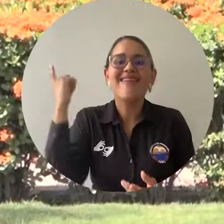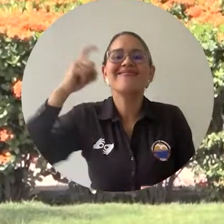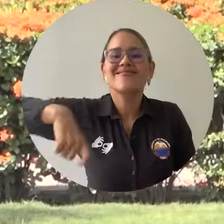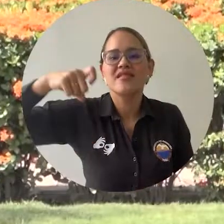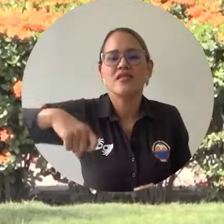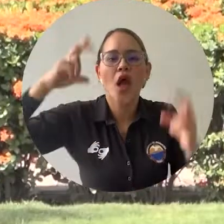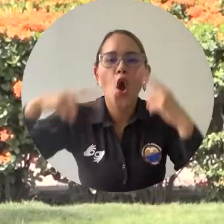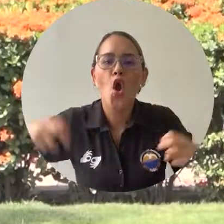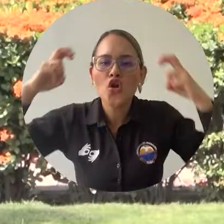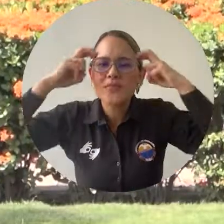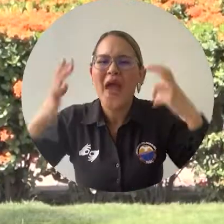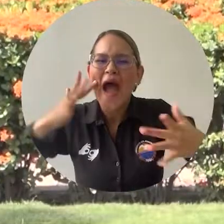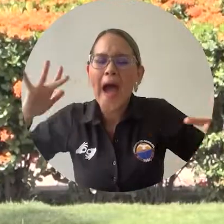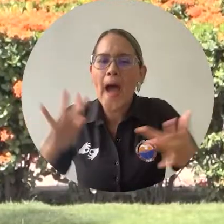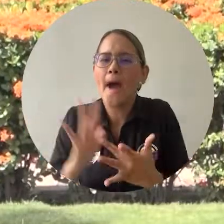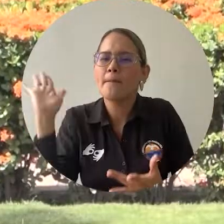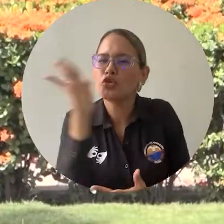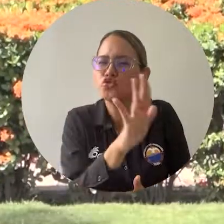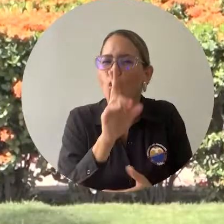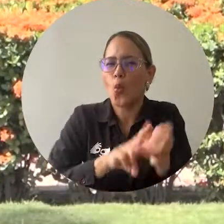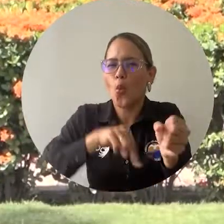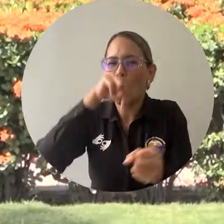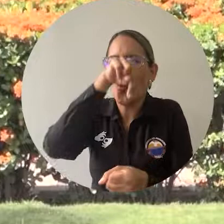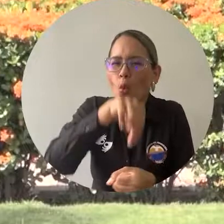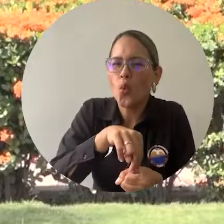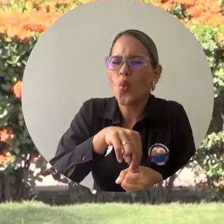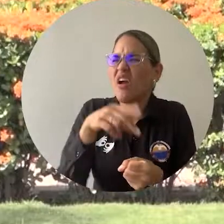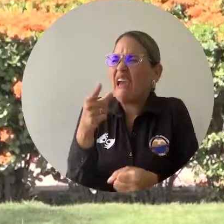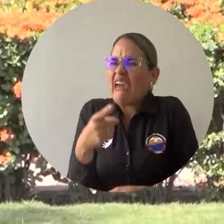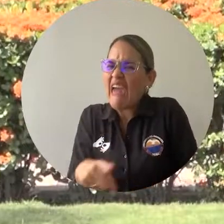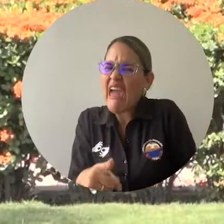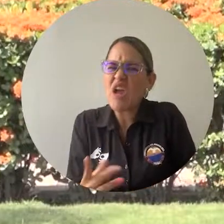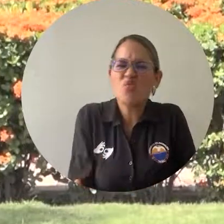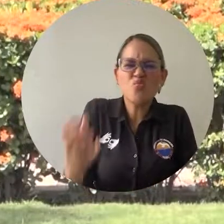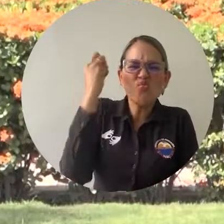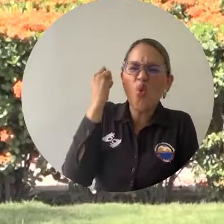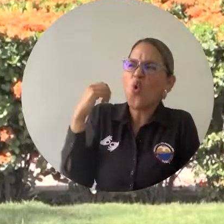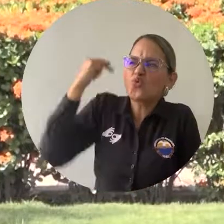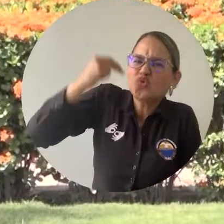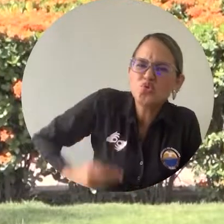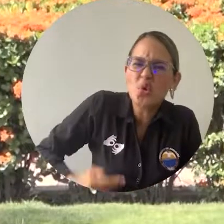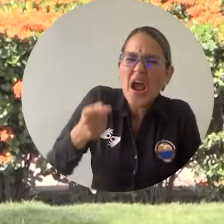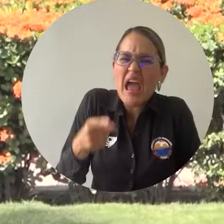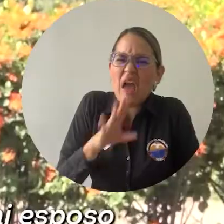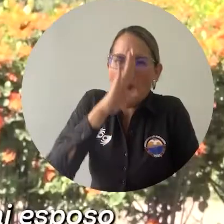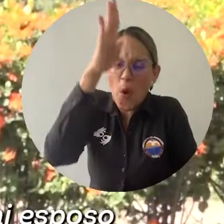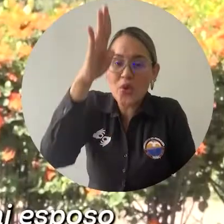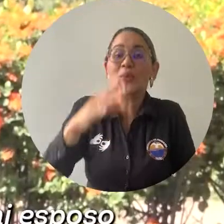mucho conocimiento en el área de saberes propios, tradicionales.